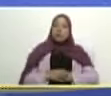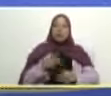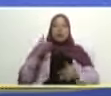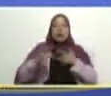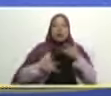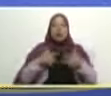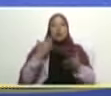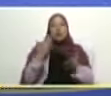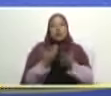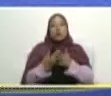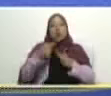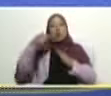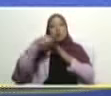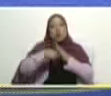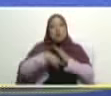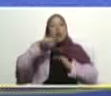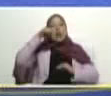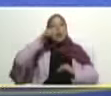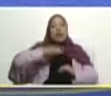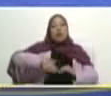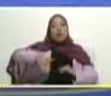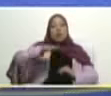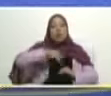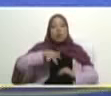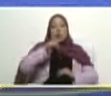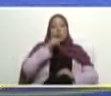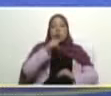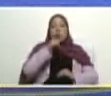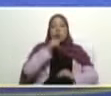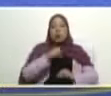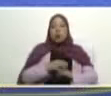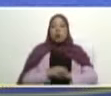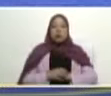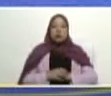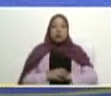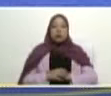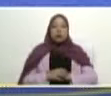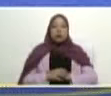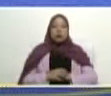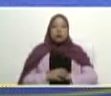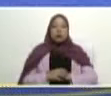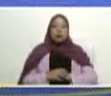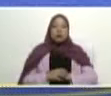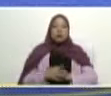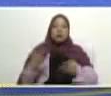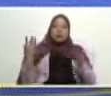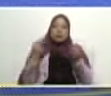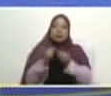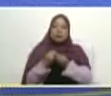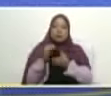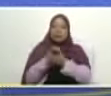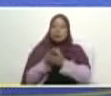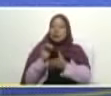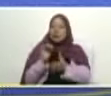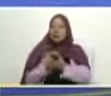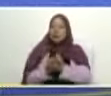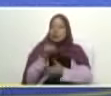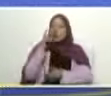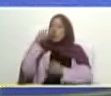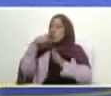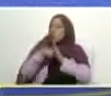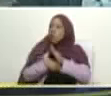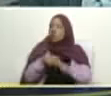a la profundidad del pueblo Mervin Gui compañeros compañeras a la